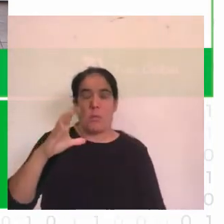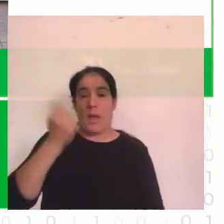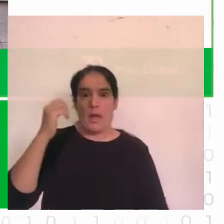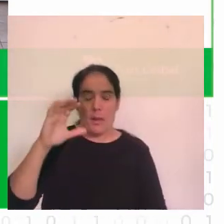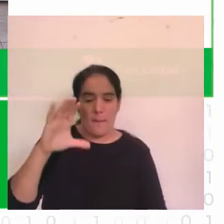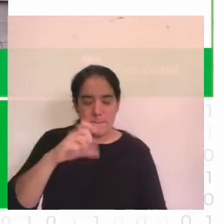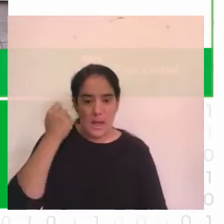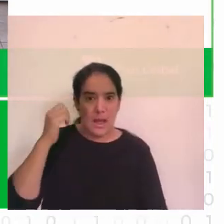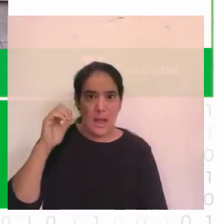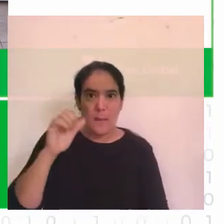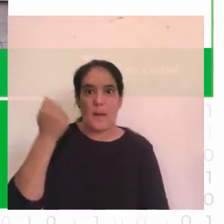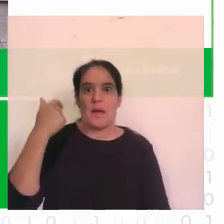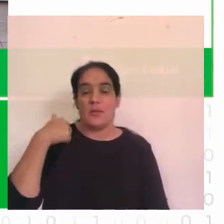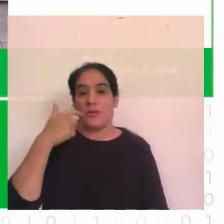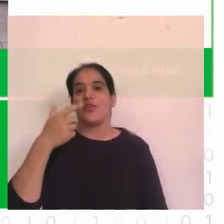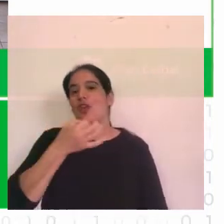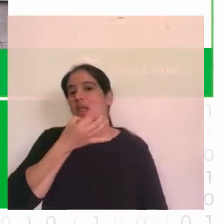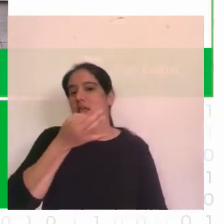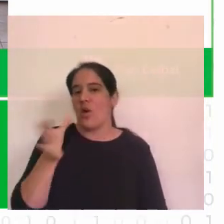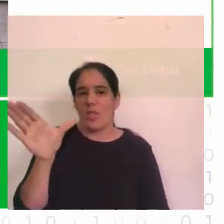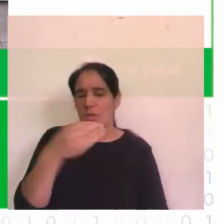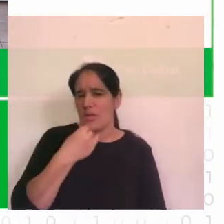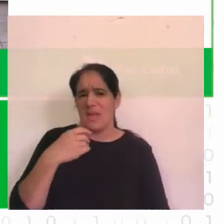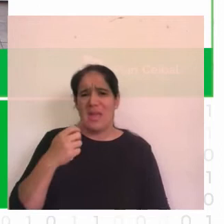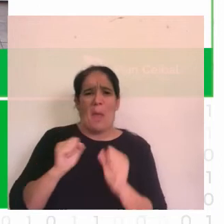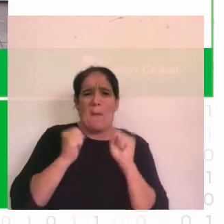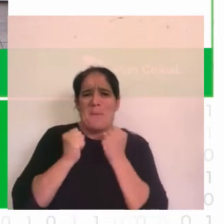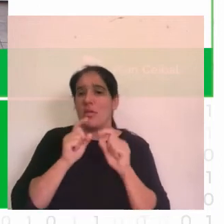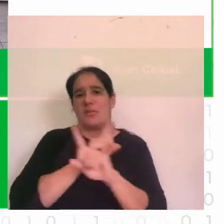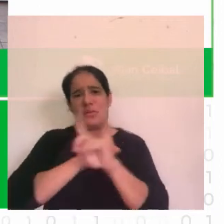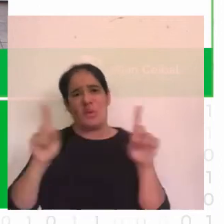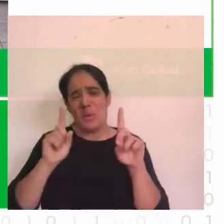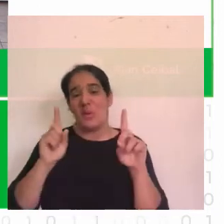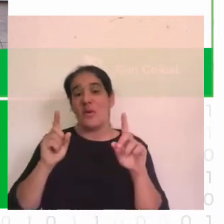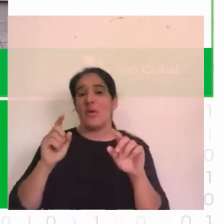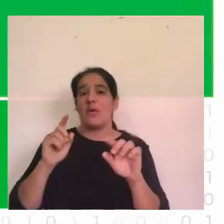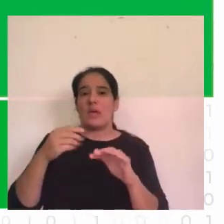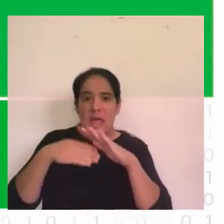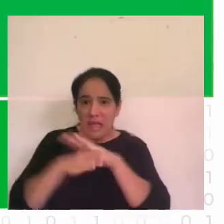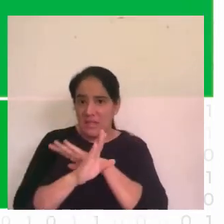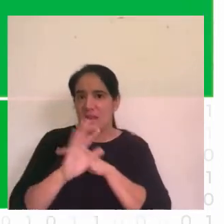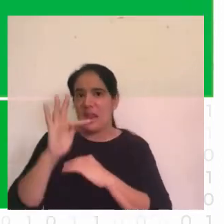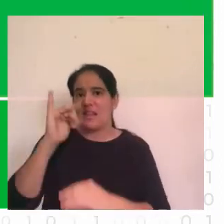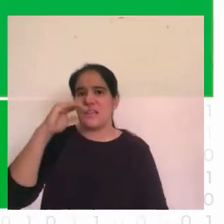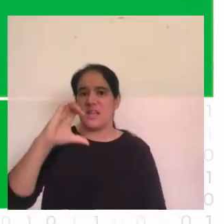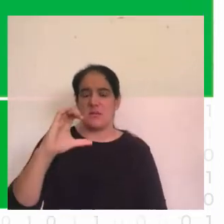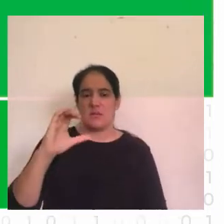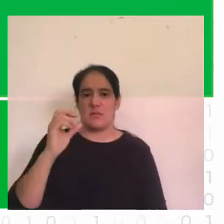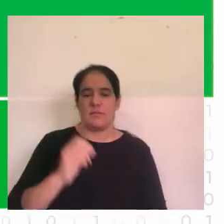que les digo a las chicas es que que no tengan miedo que se animen a adentrarse en el mundo de las TIC muchas gracias